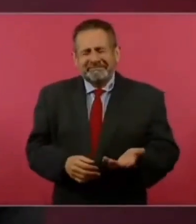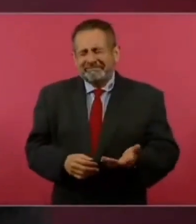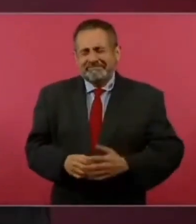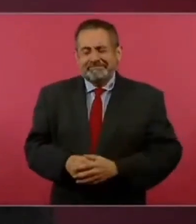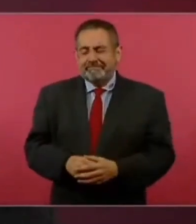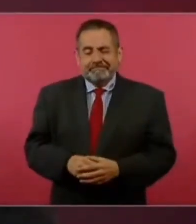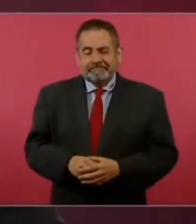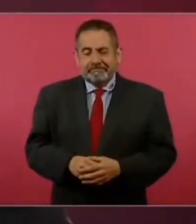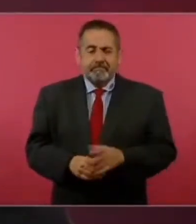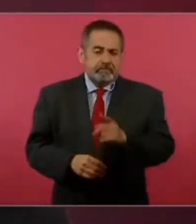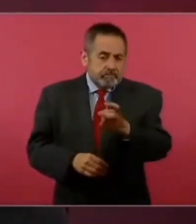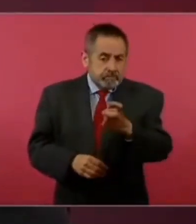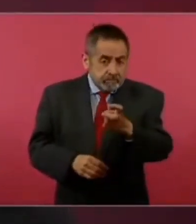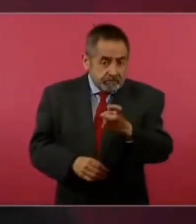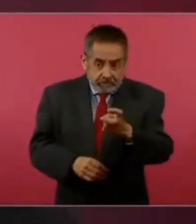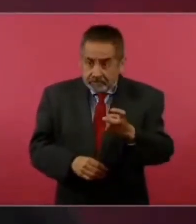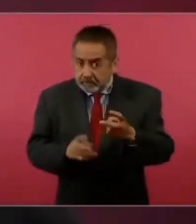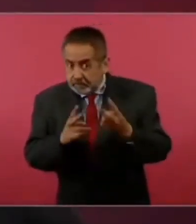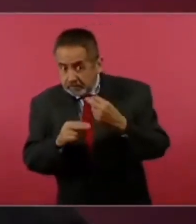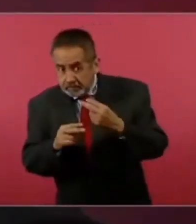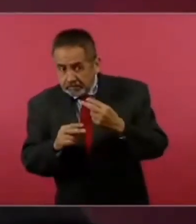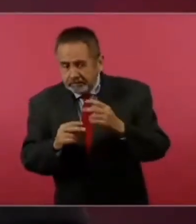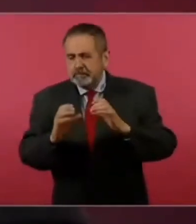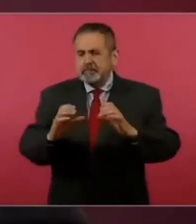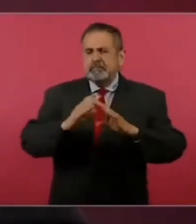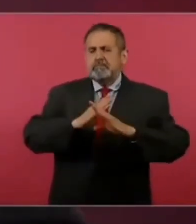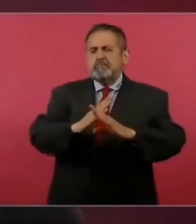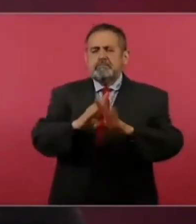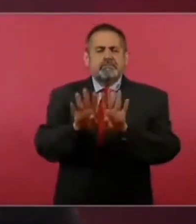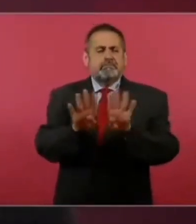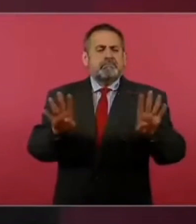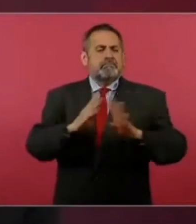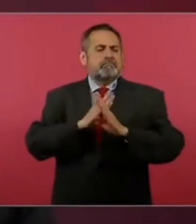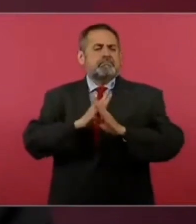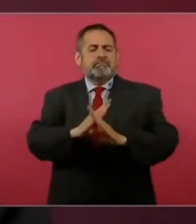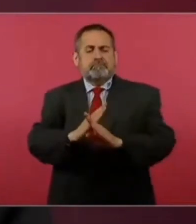Entonces, sí, cuidamos. No caer en provocación.